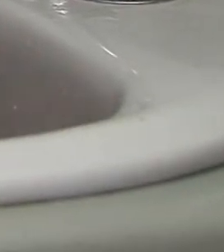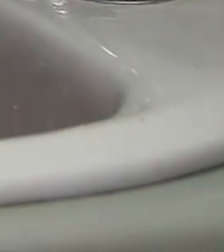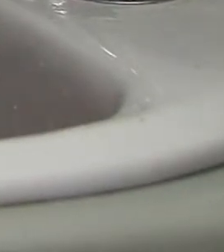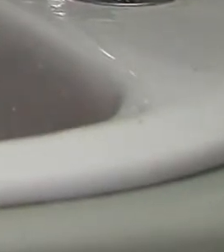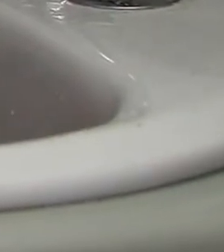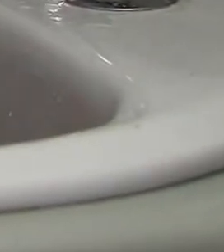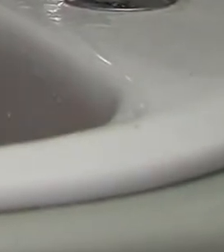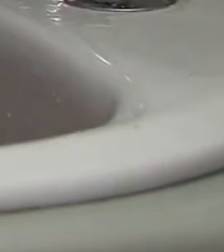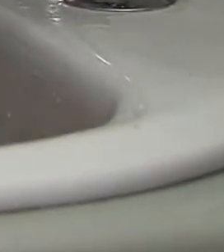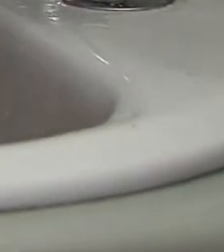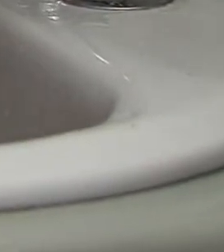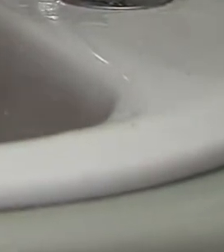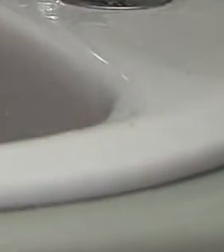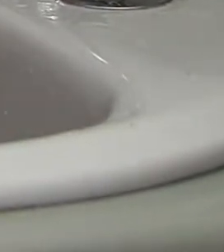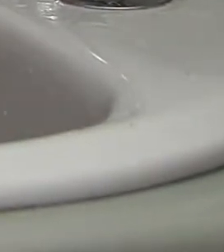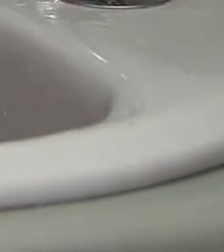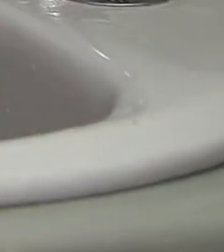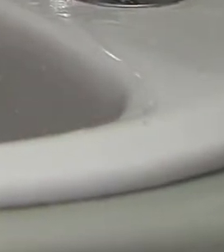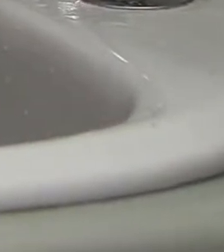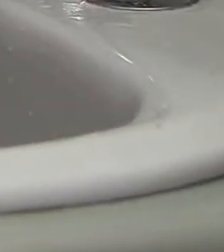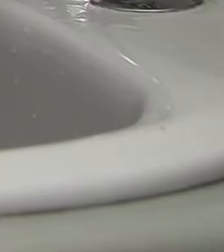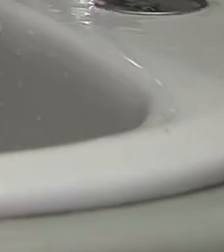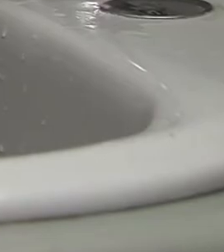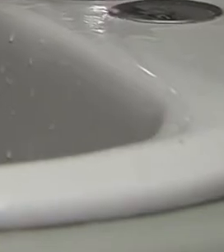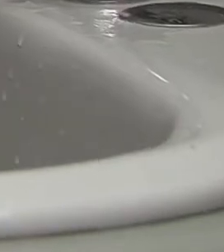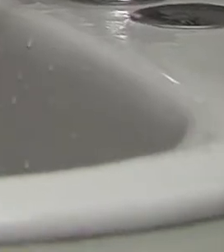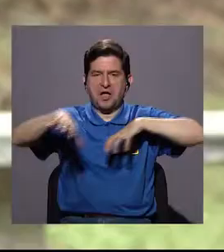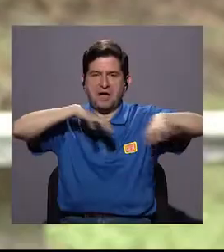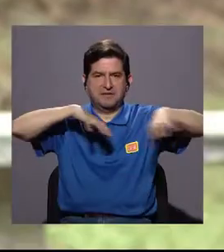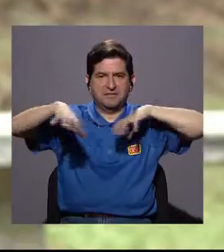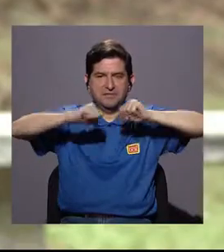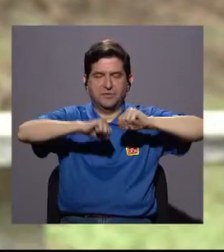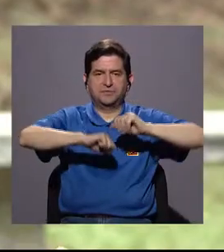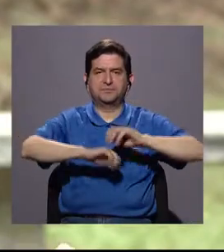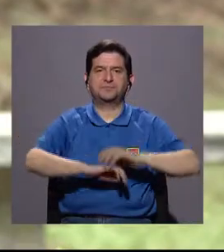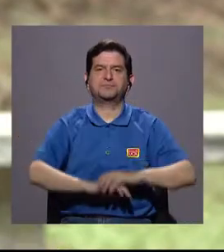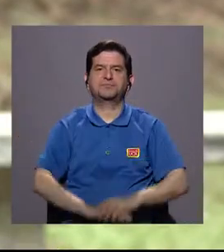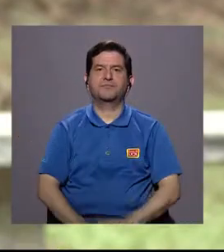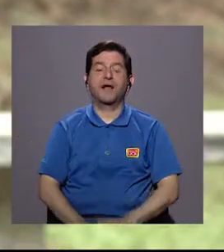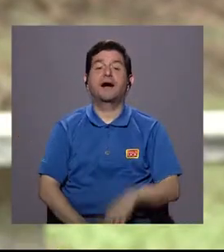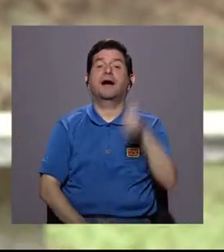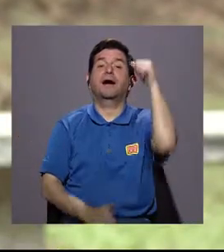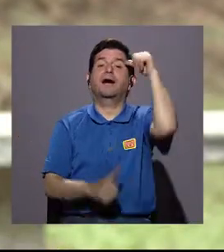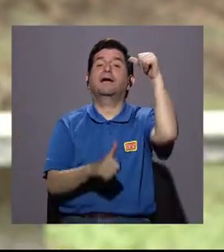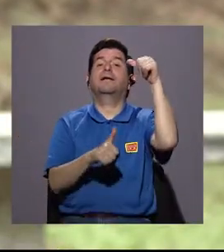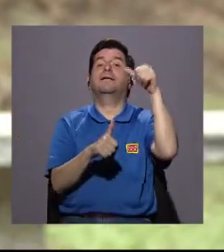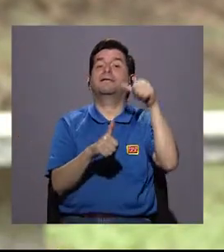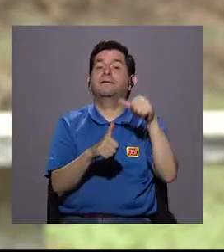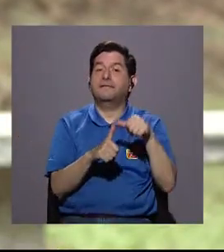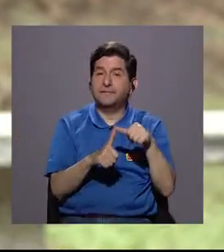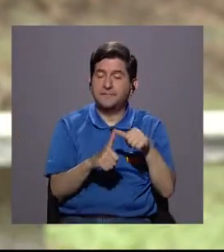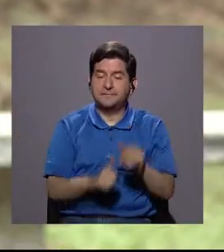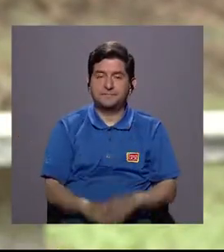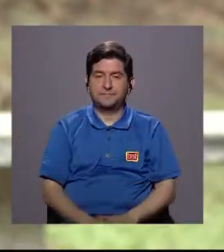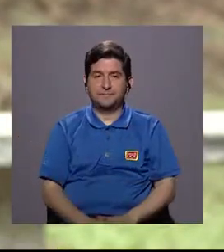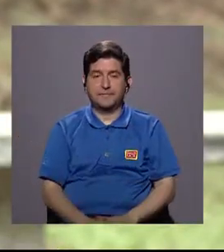bolsillo, se vuelve un poco irresponsable las acciones que emprenden. Entonces, hay que recordar que el recurso que estamos